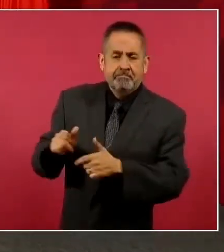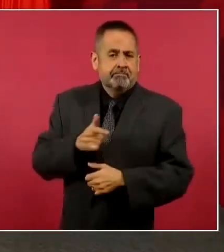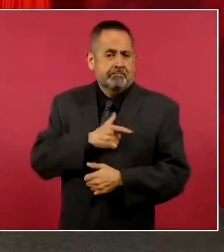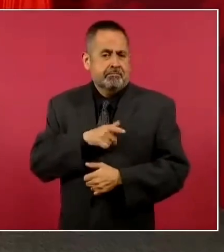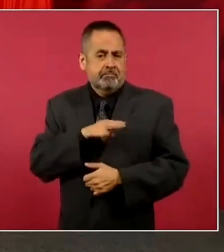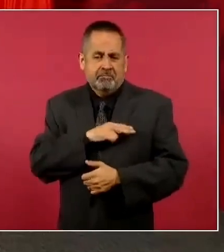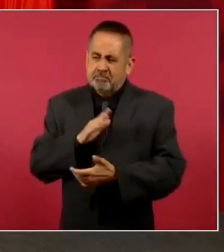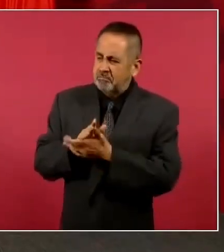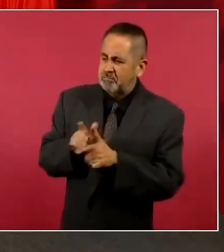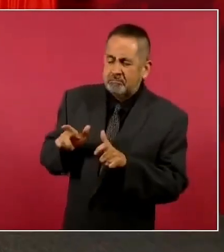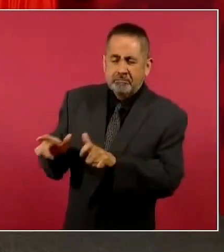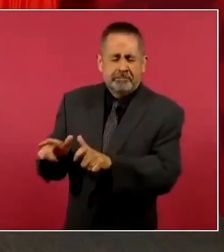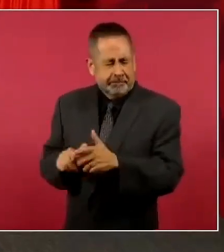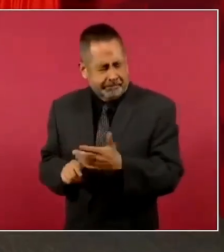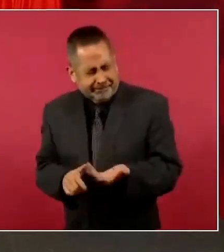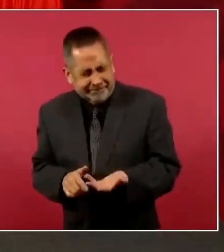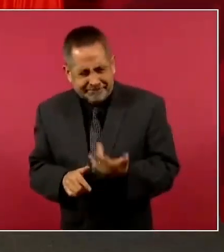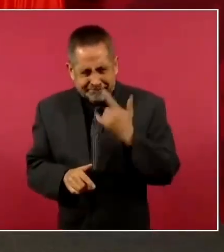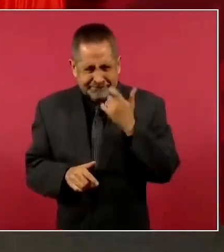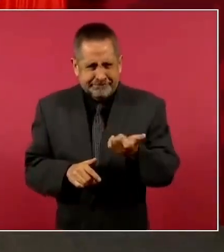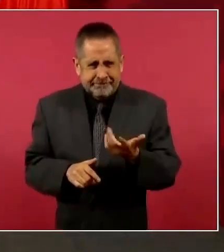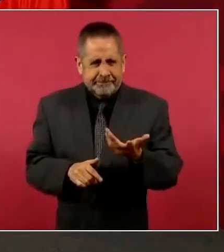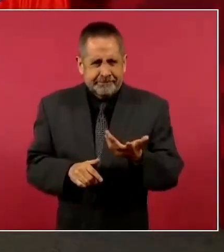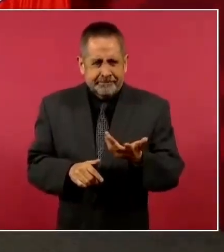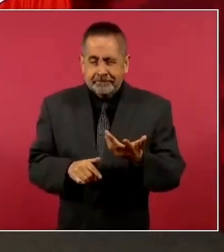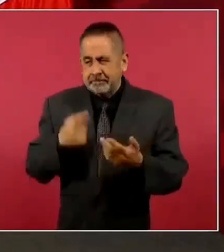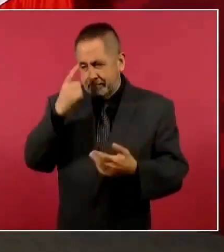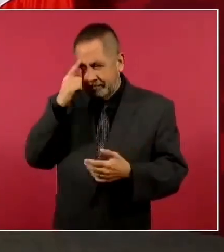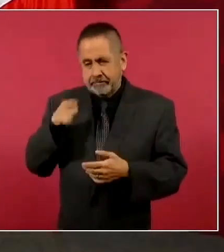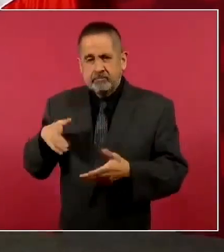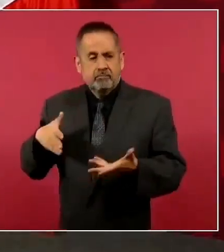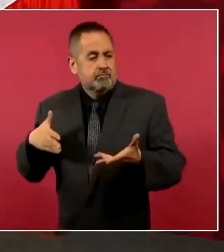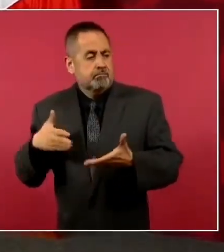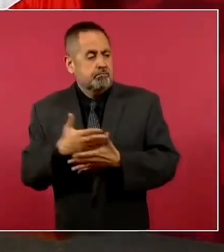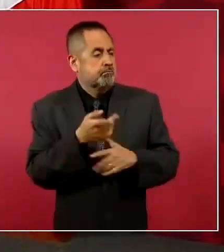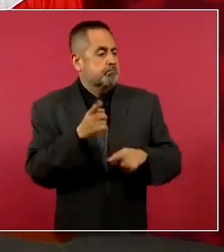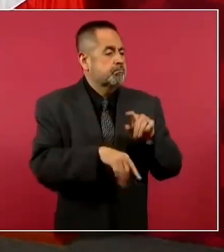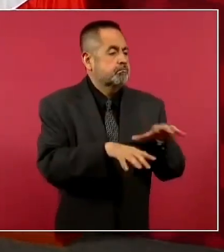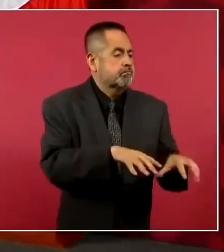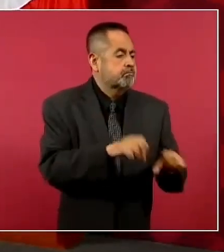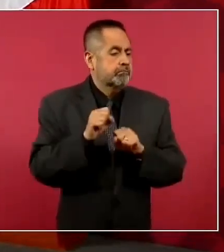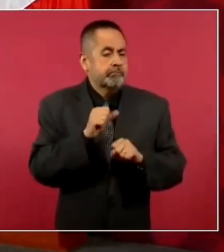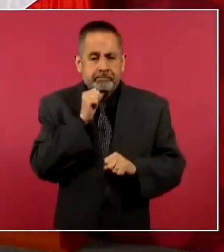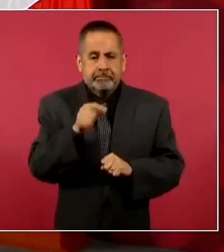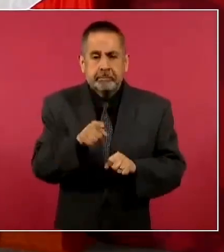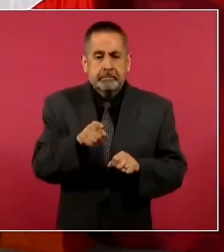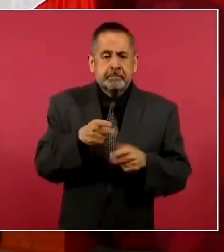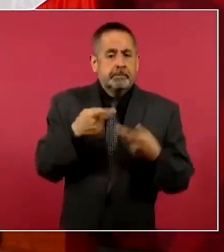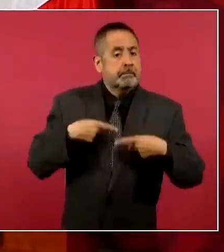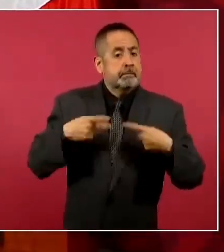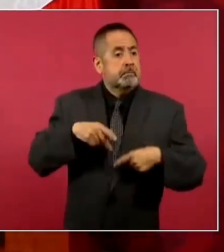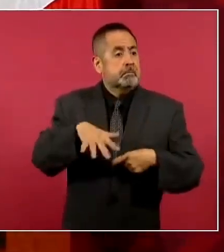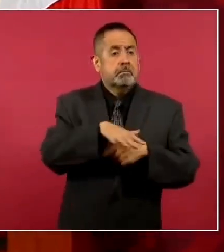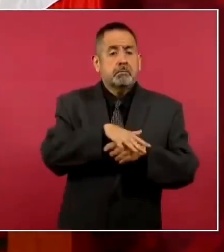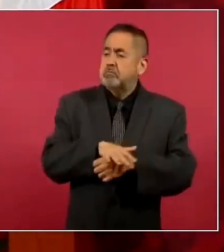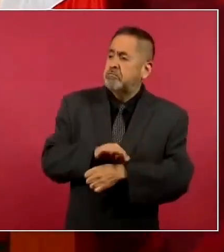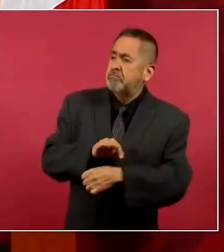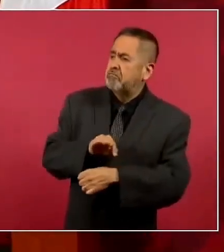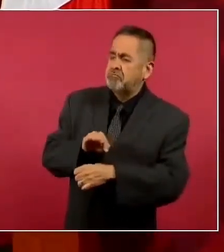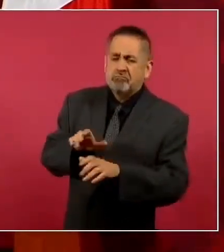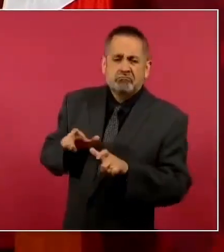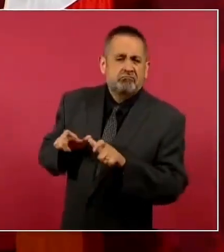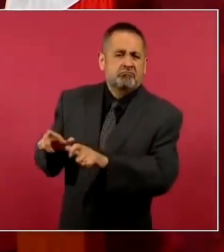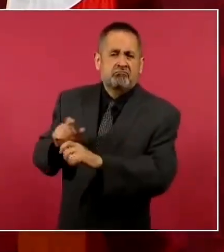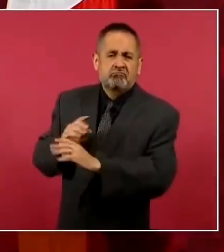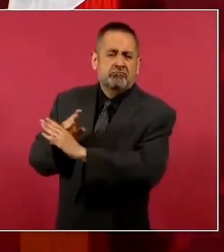la Guardia para que no se lleve a cabo la acción, que no se